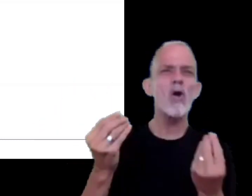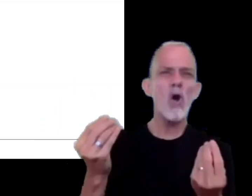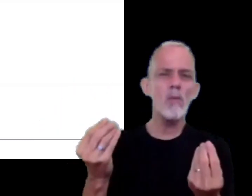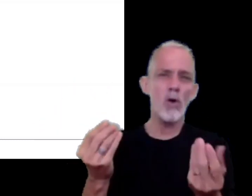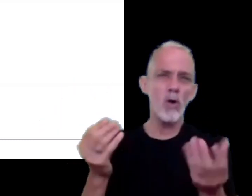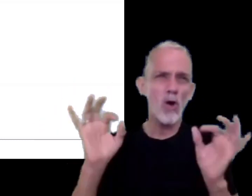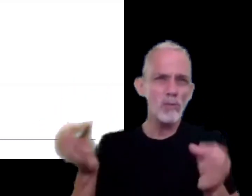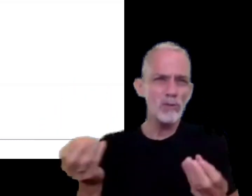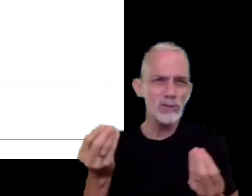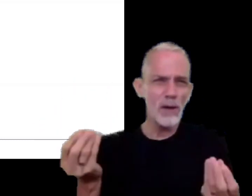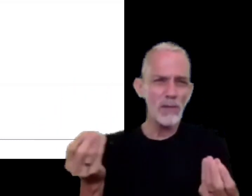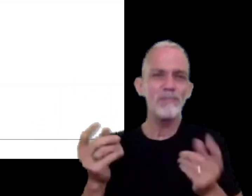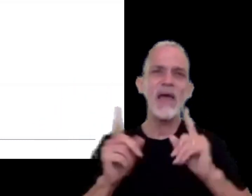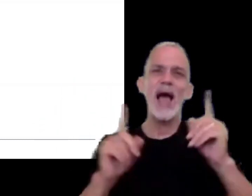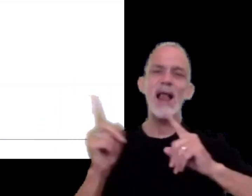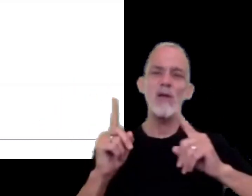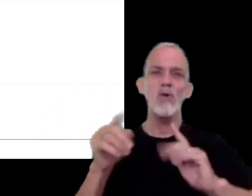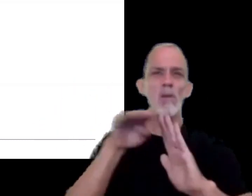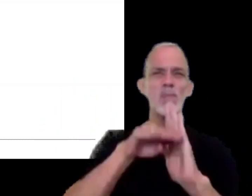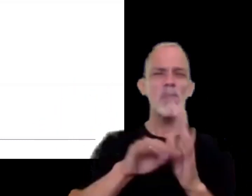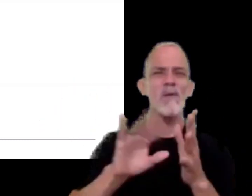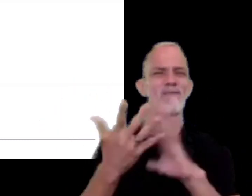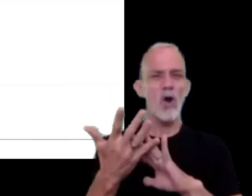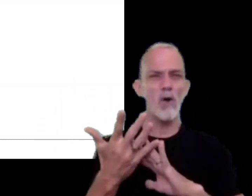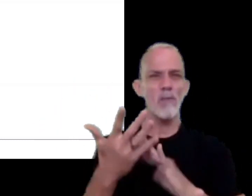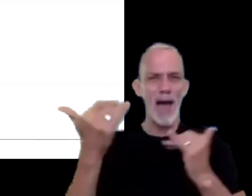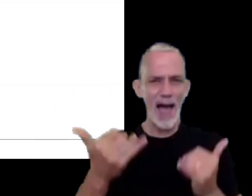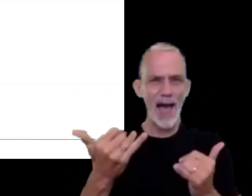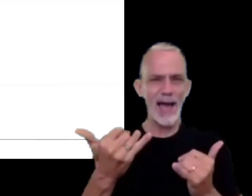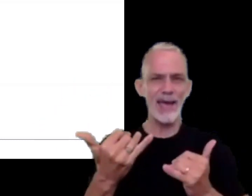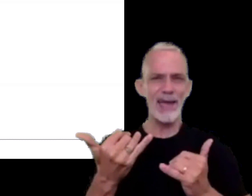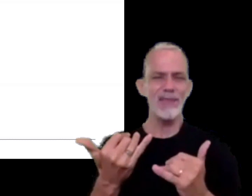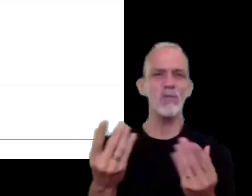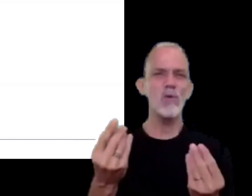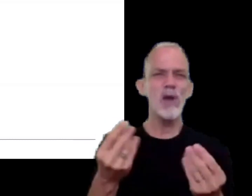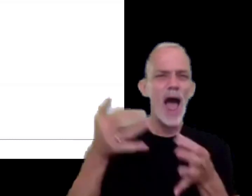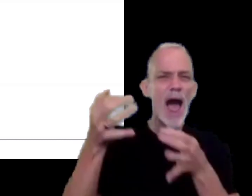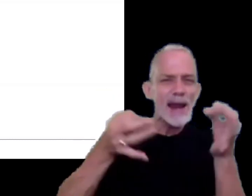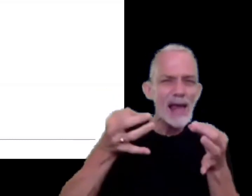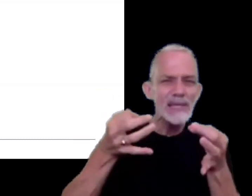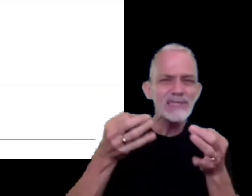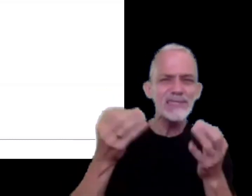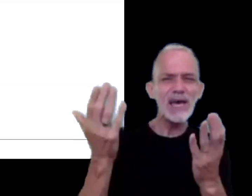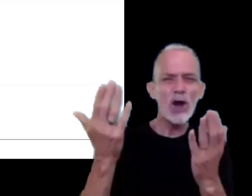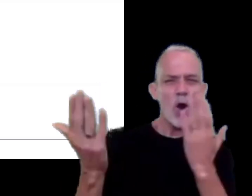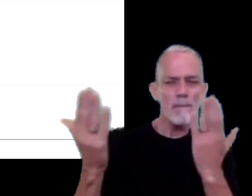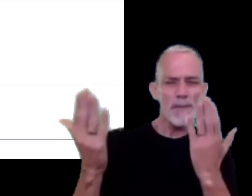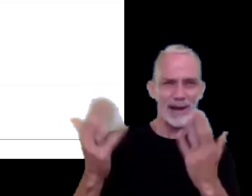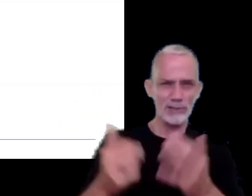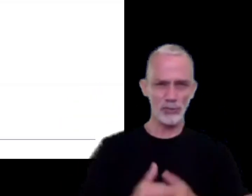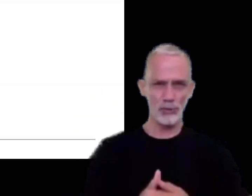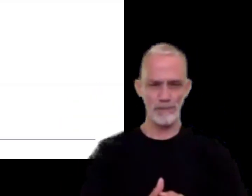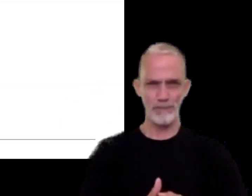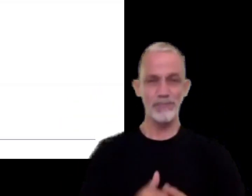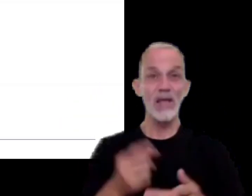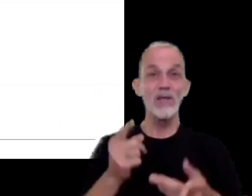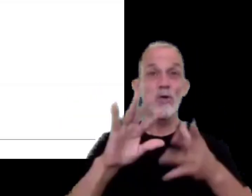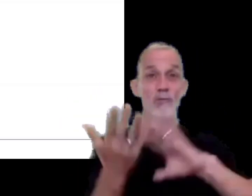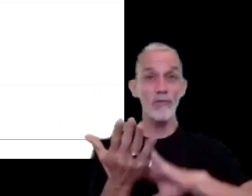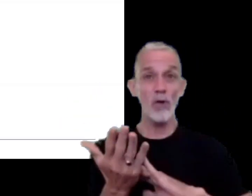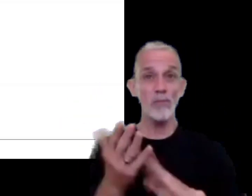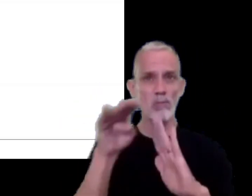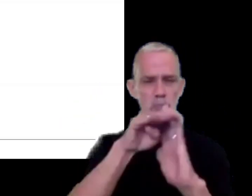de algunos de los métodos aplicables y de la realización de un análisis de comparabilidad Estos métodos están